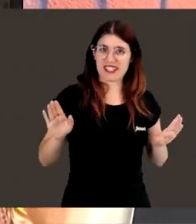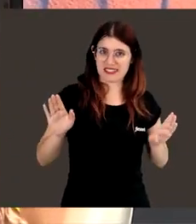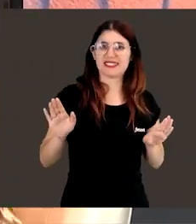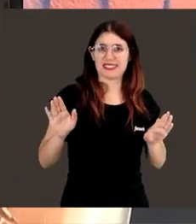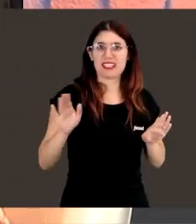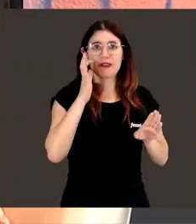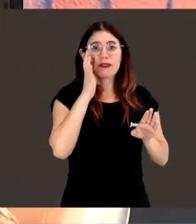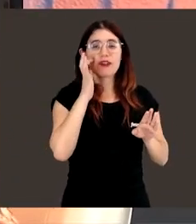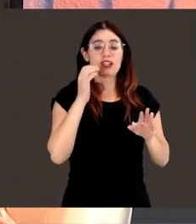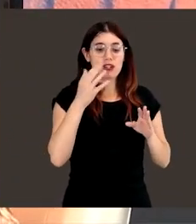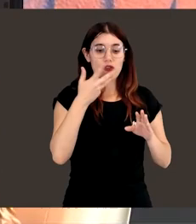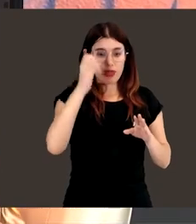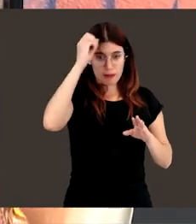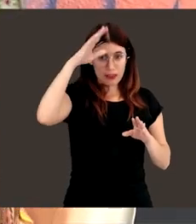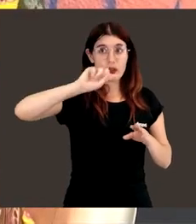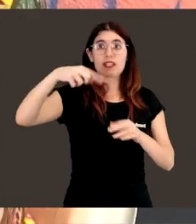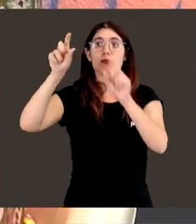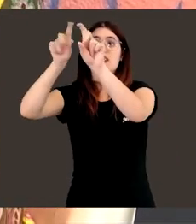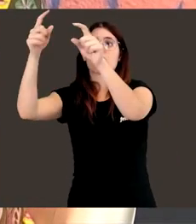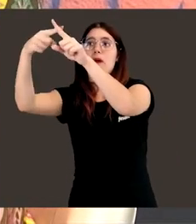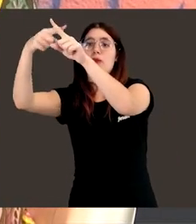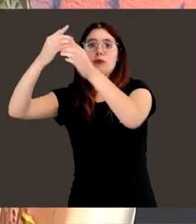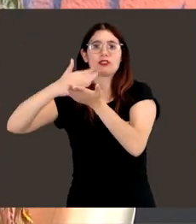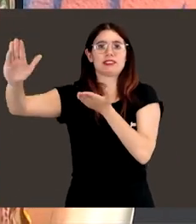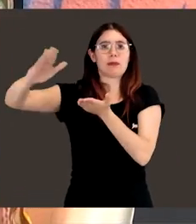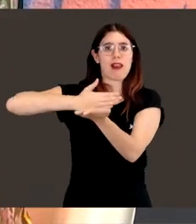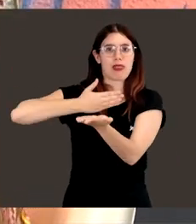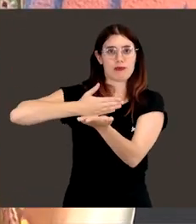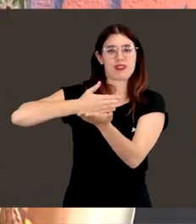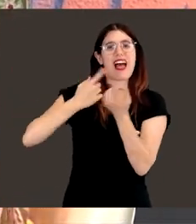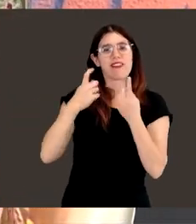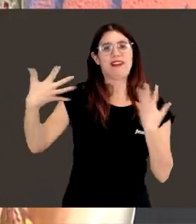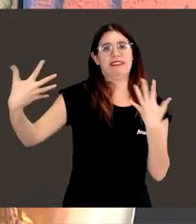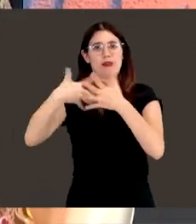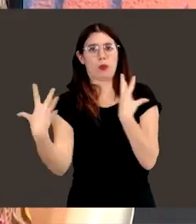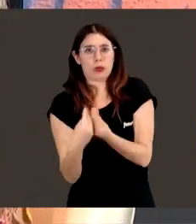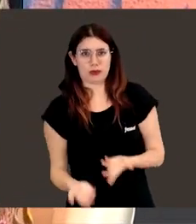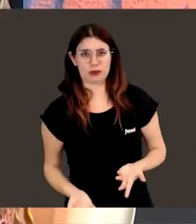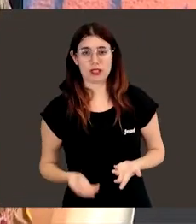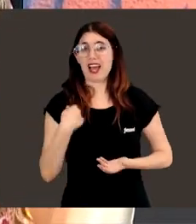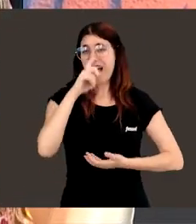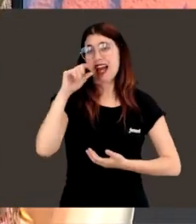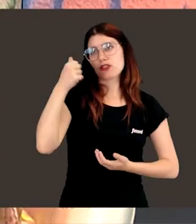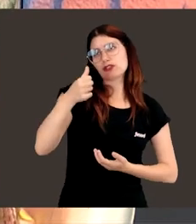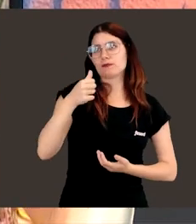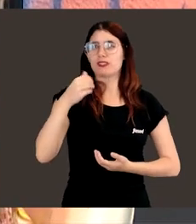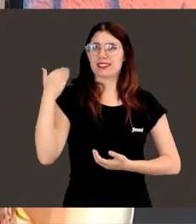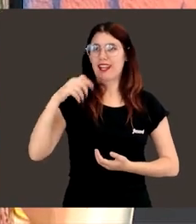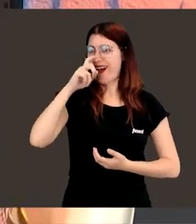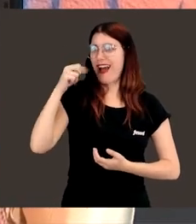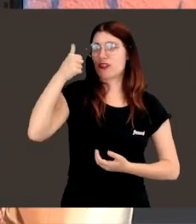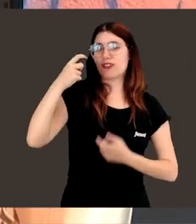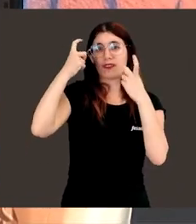conocimiento y las empresas desarrollan productos, pero siempre hemos estado separados, ¿no? Desde hace muchos años, desde hace años, pues hemos